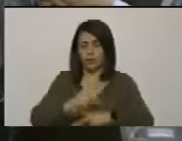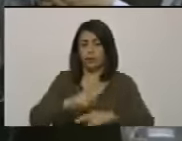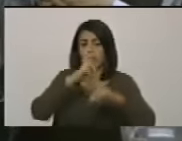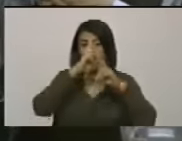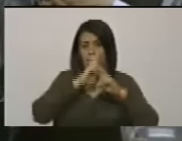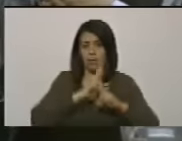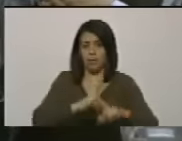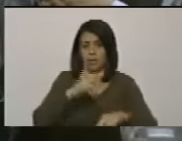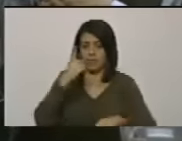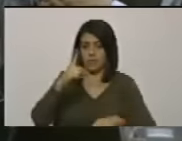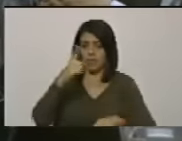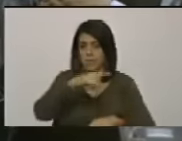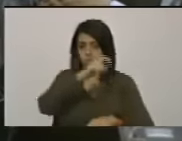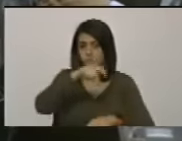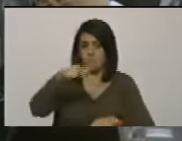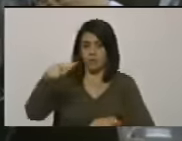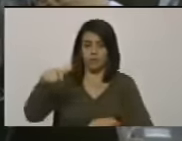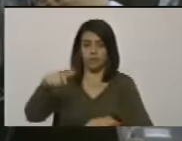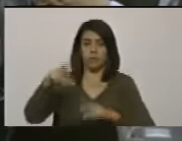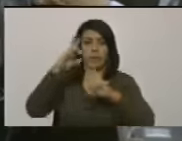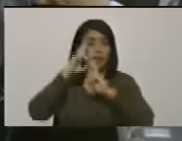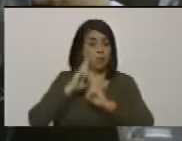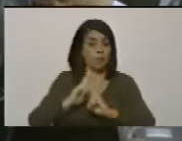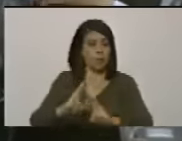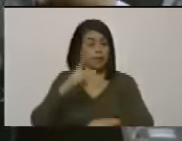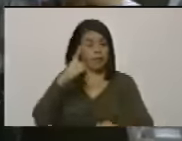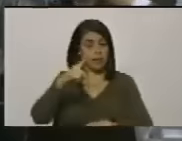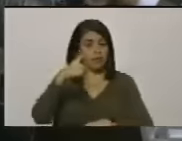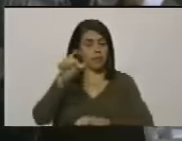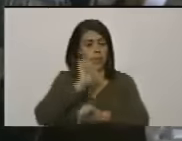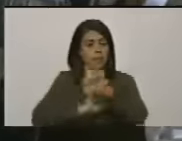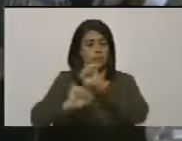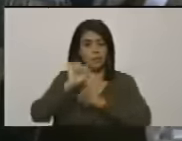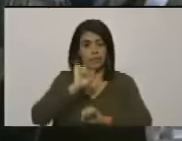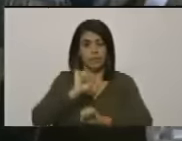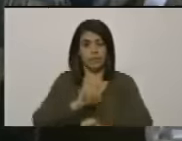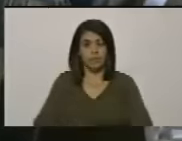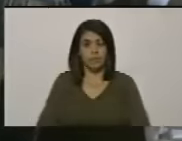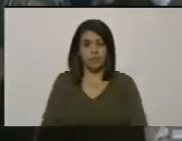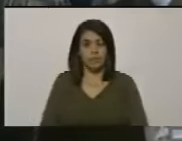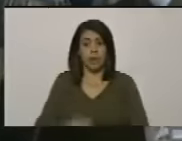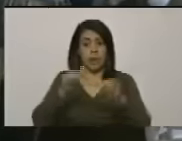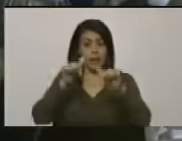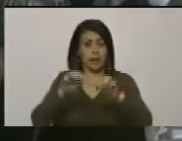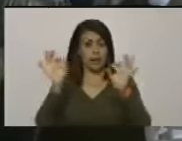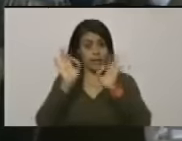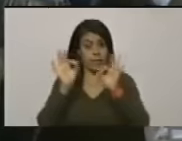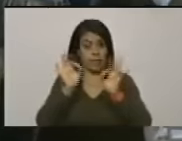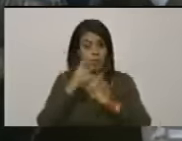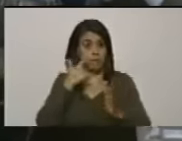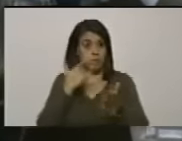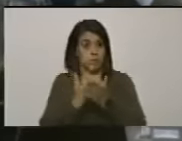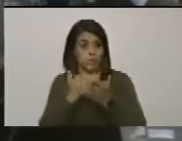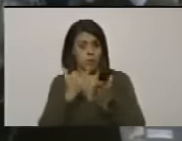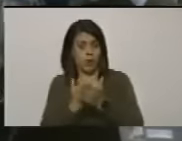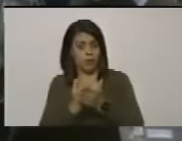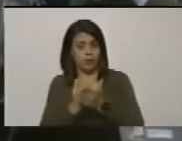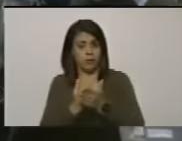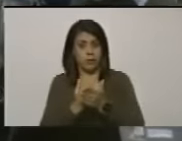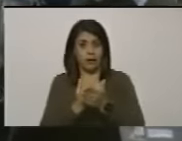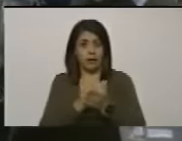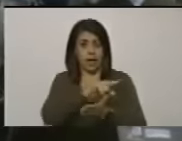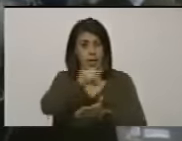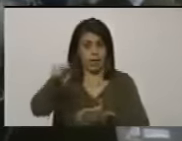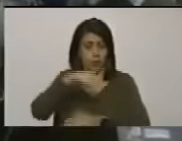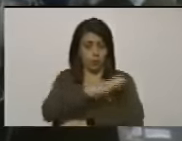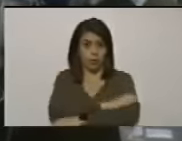respetando los derechos ciudadanos respetando el derecho a la defensa aquí nadie está avalando y mucho menos